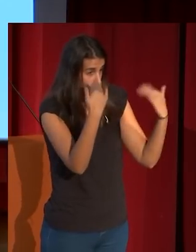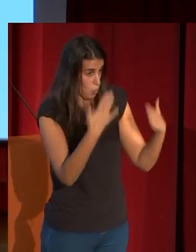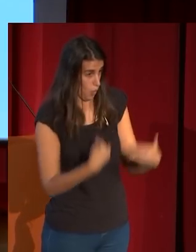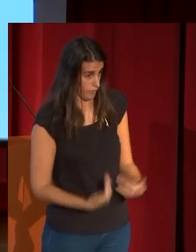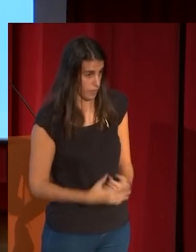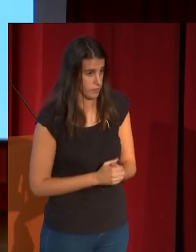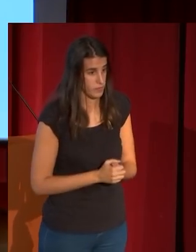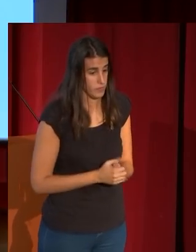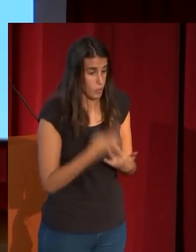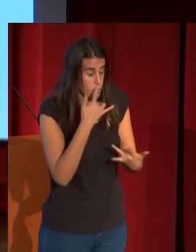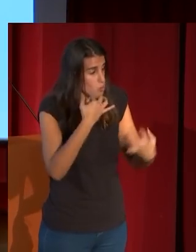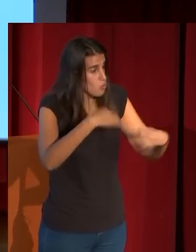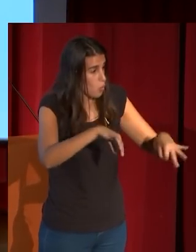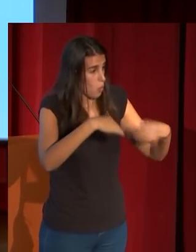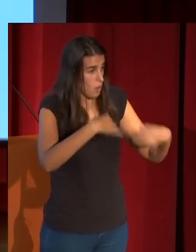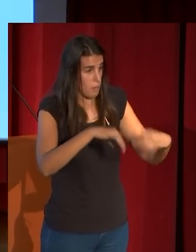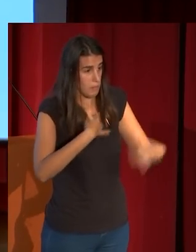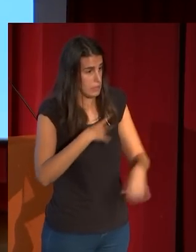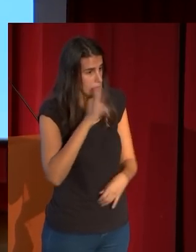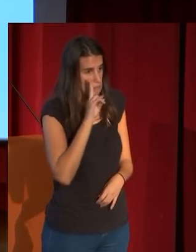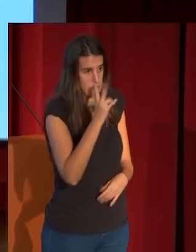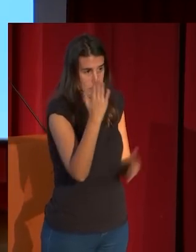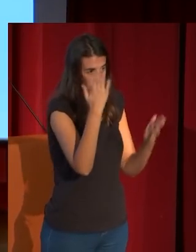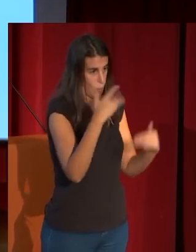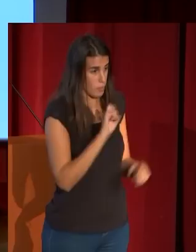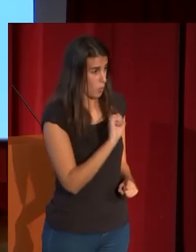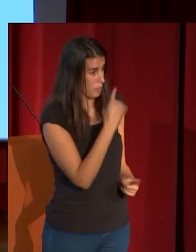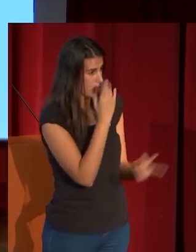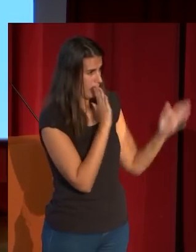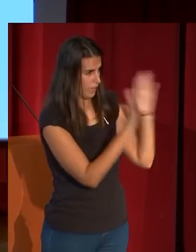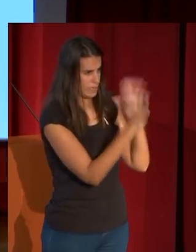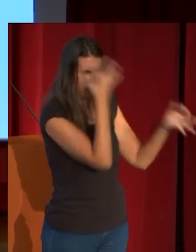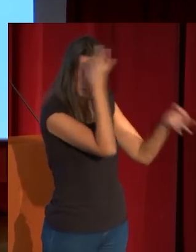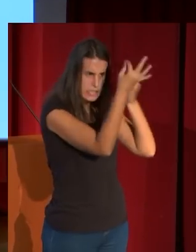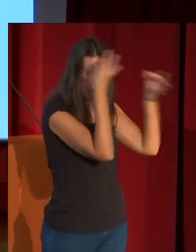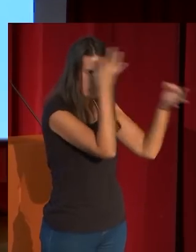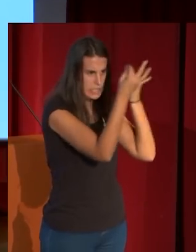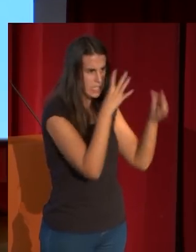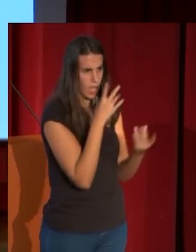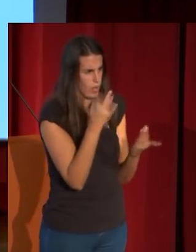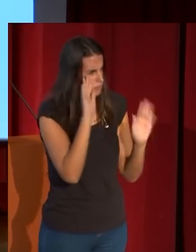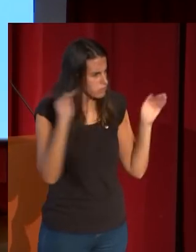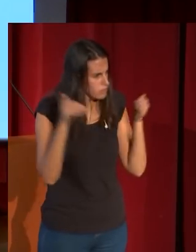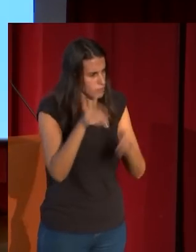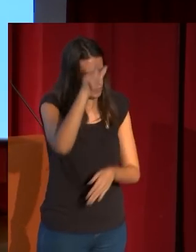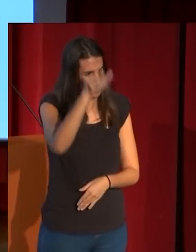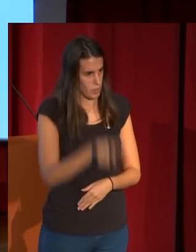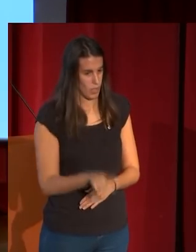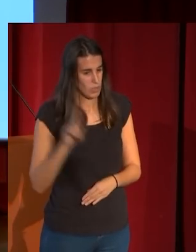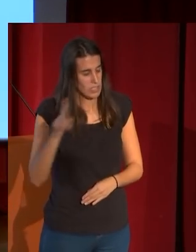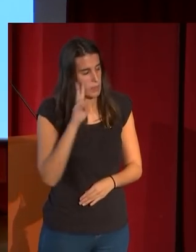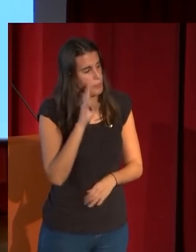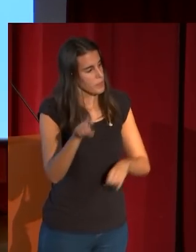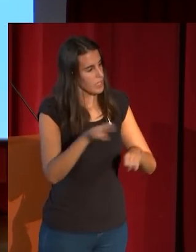que normalmente no es visible o que no está en el primer término, pero que tiene mucho interés también. Y ver este carácter,